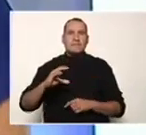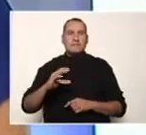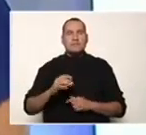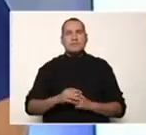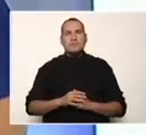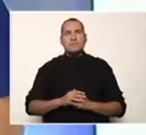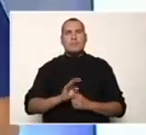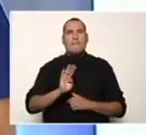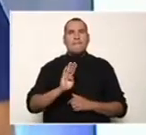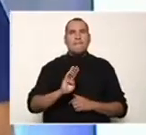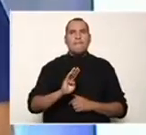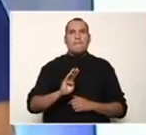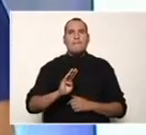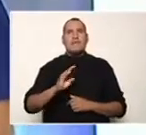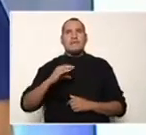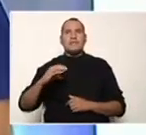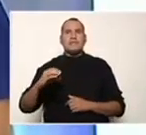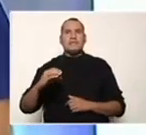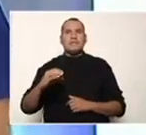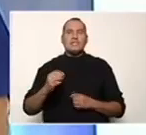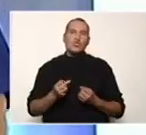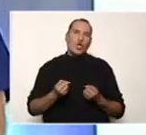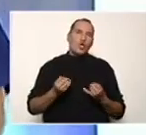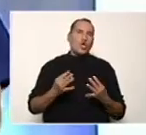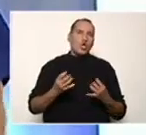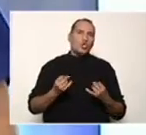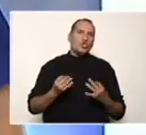pertenecen a los números racionales.